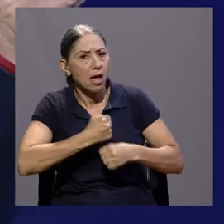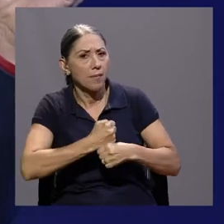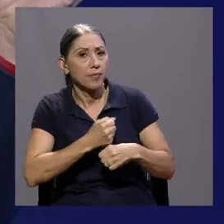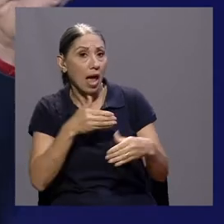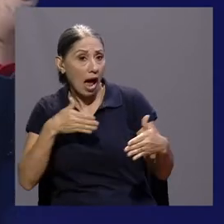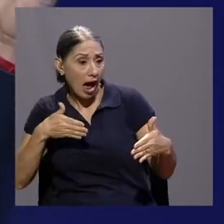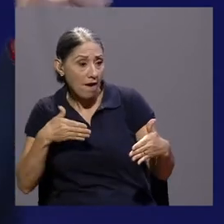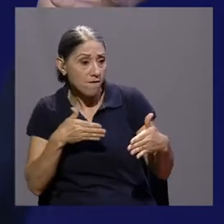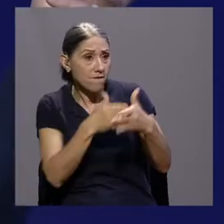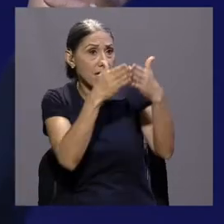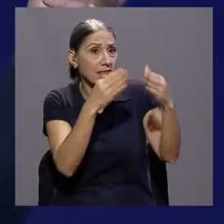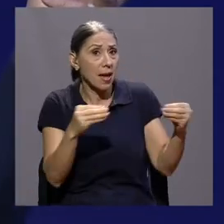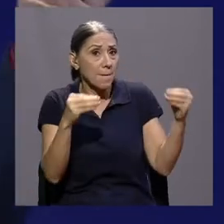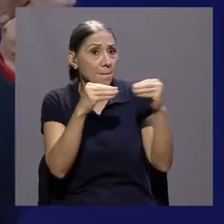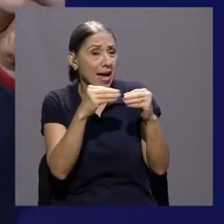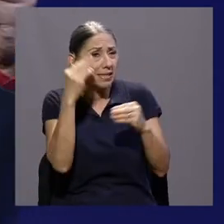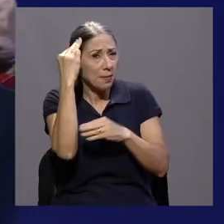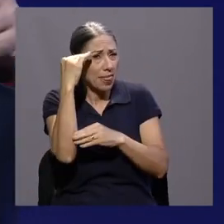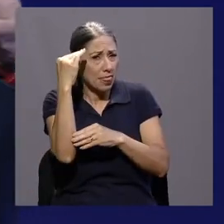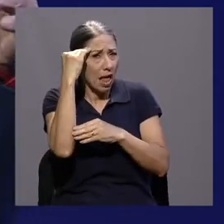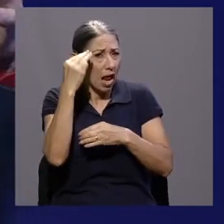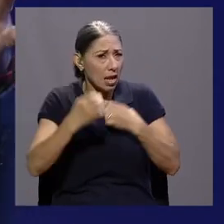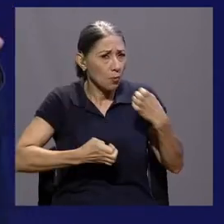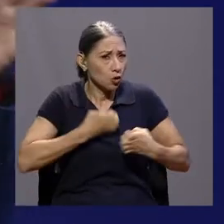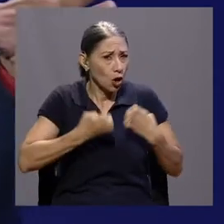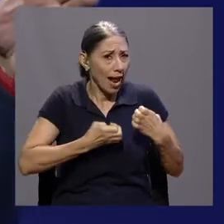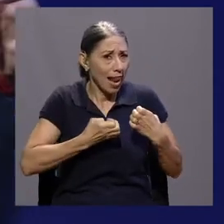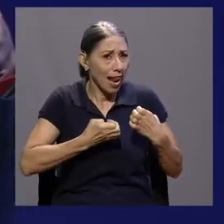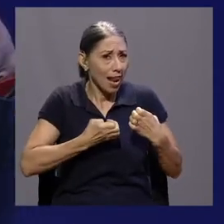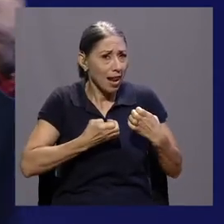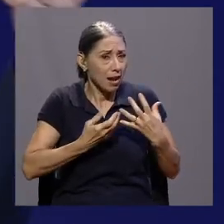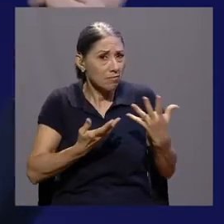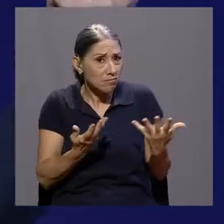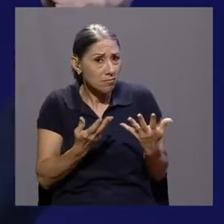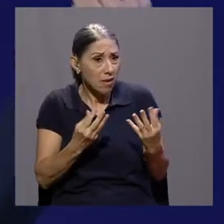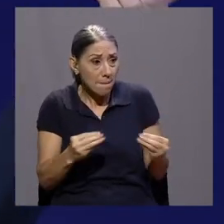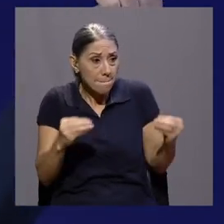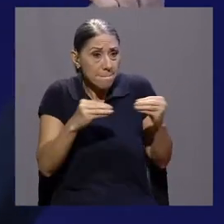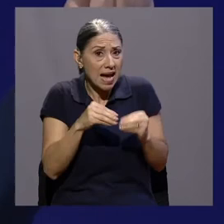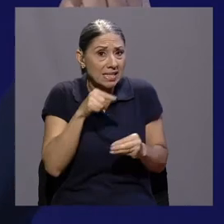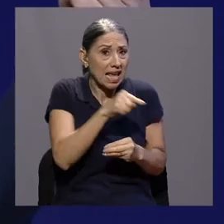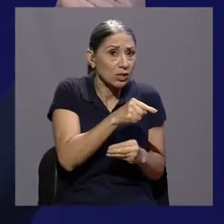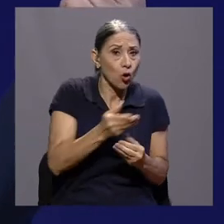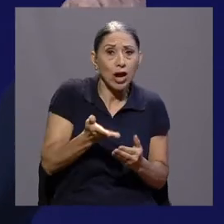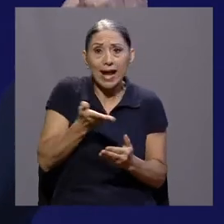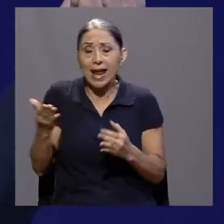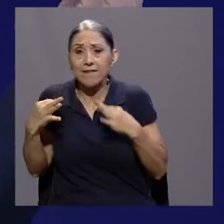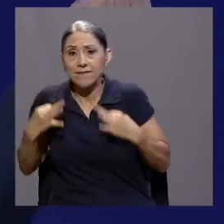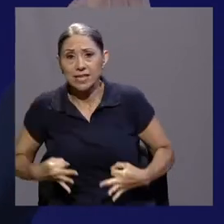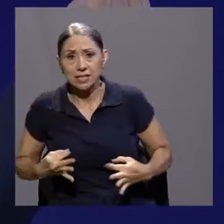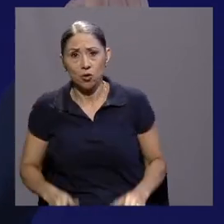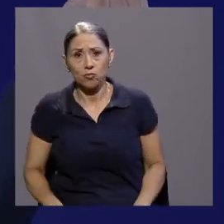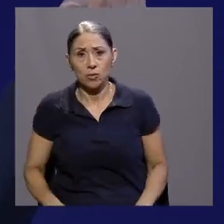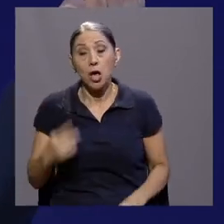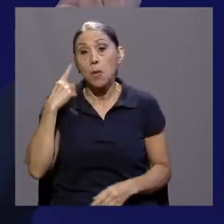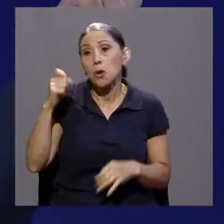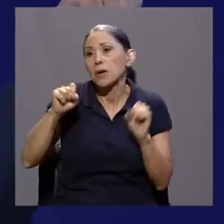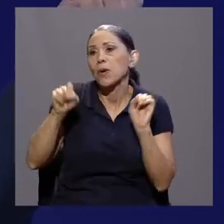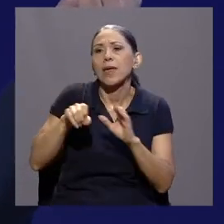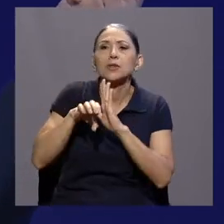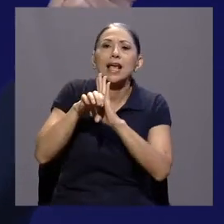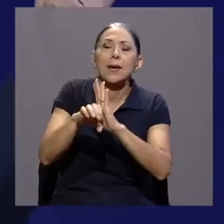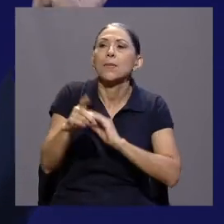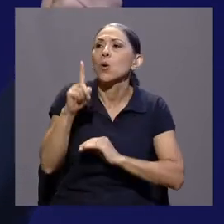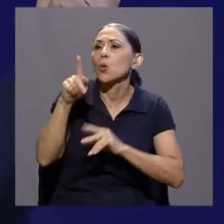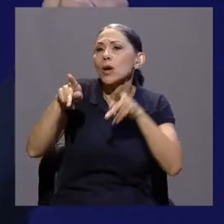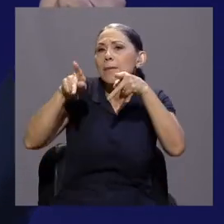mental y emocional que físico. Lo que quiero decir es, podríamos hablar de desgaste ocupacional, una persona que